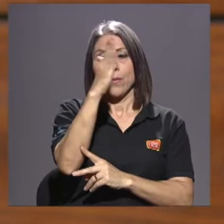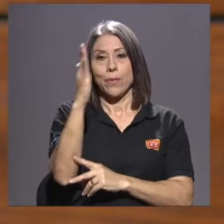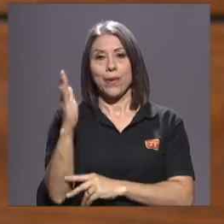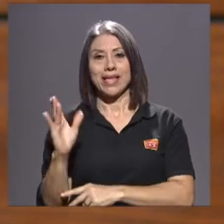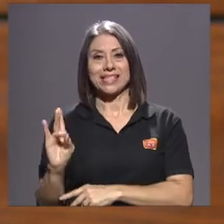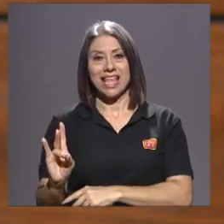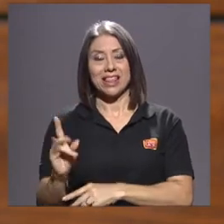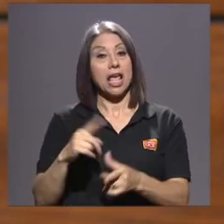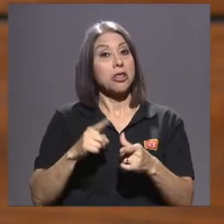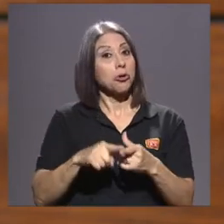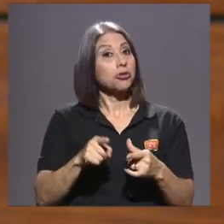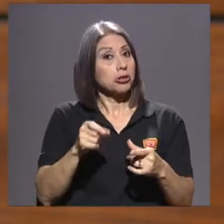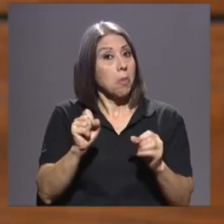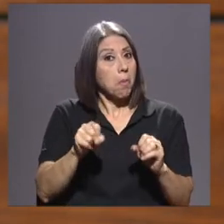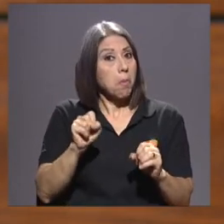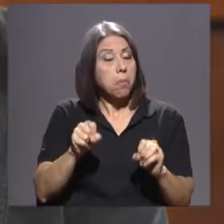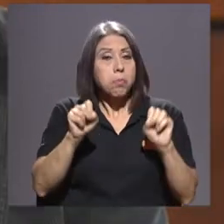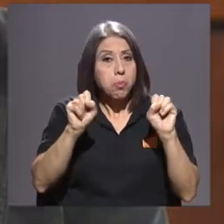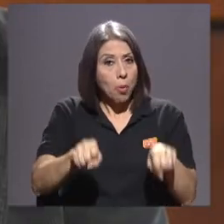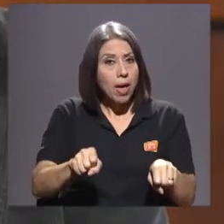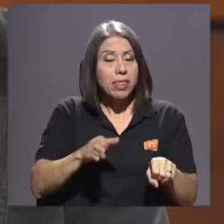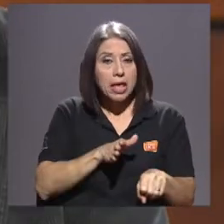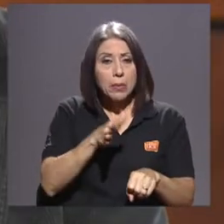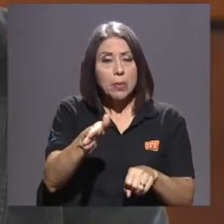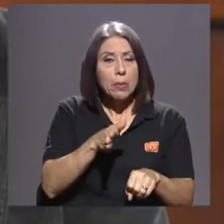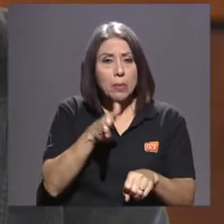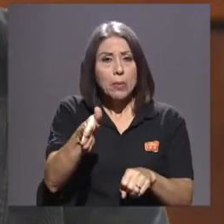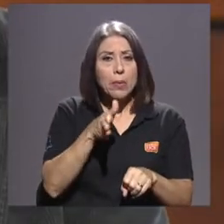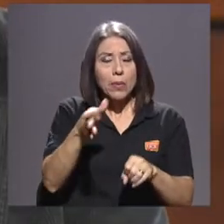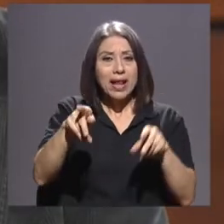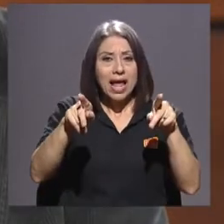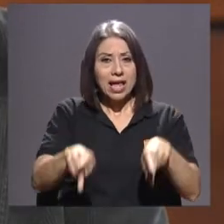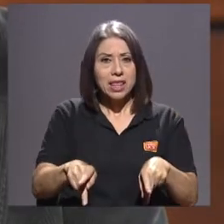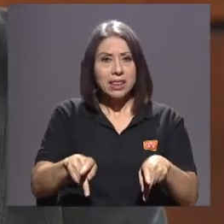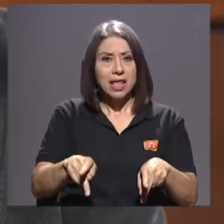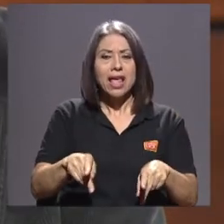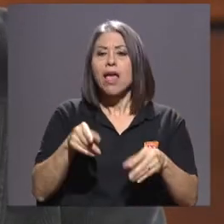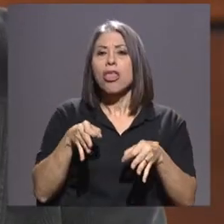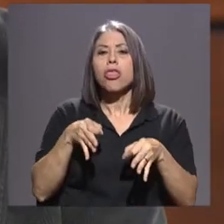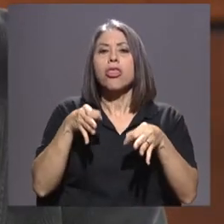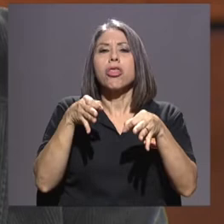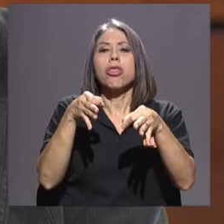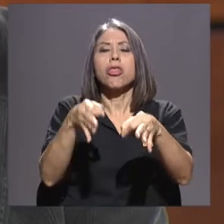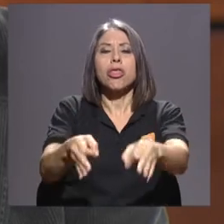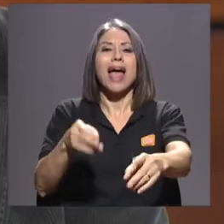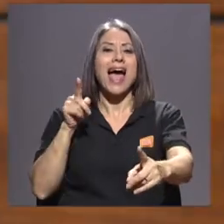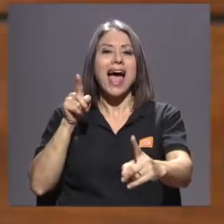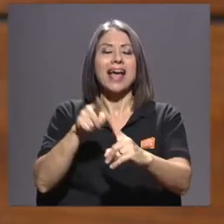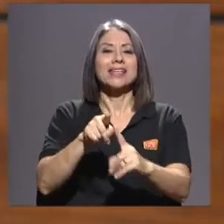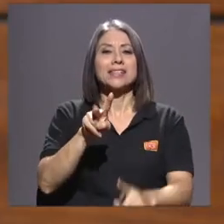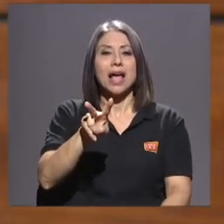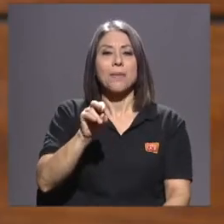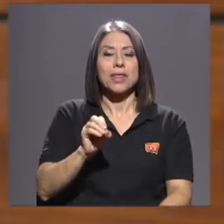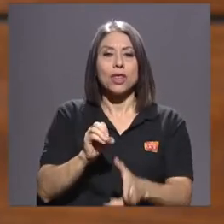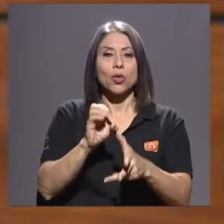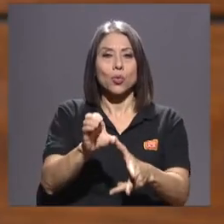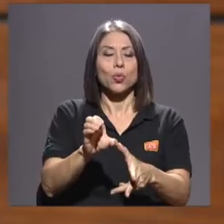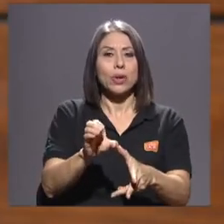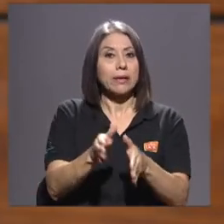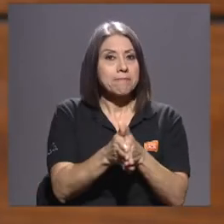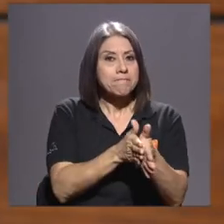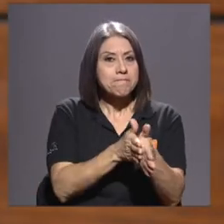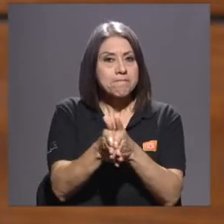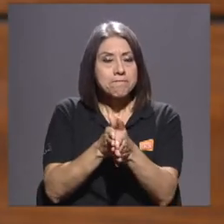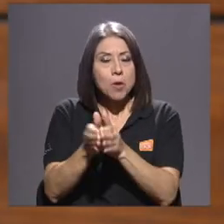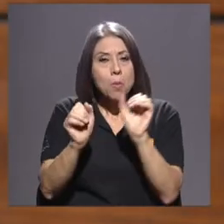amigable en donde la gente va a poder asistir y va a estar hasta el 20 de octubre. Bastante Entonces va a ser una gran oportunidad de aprovechar